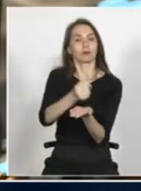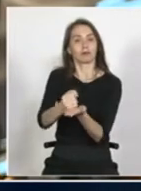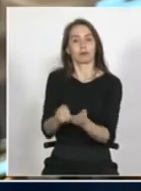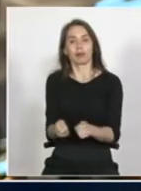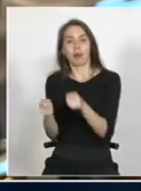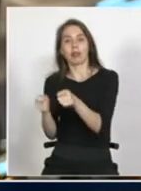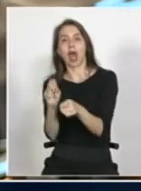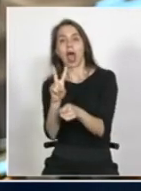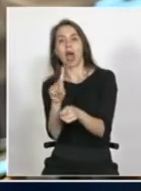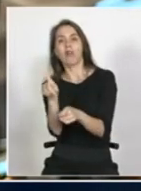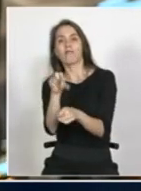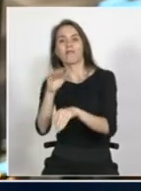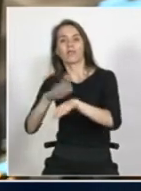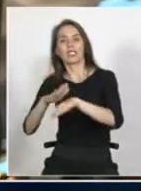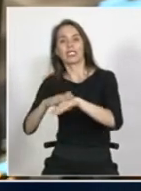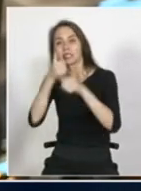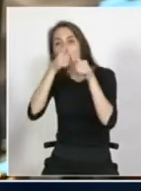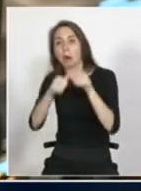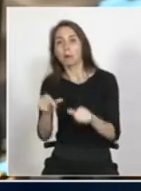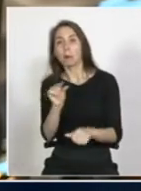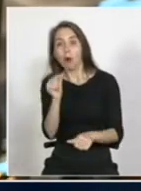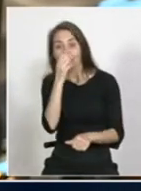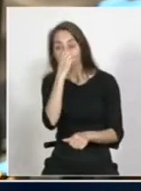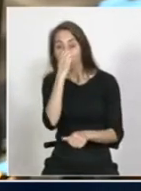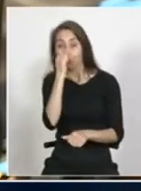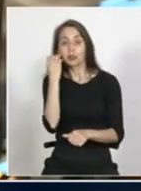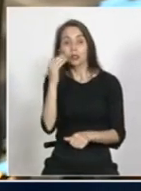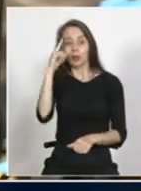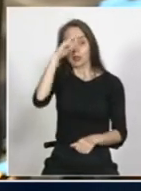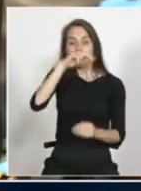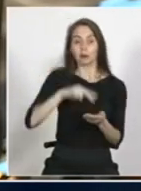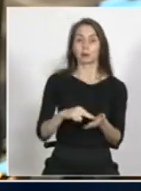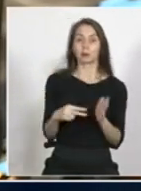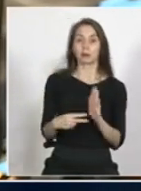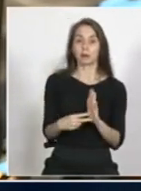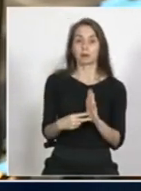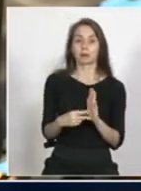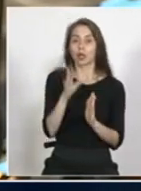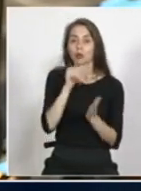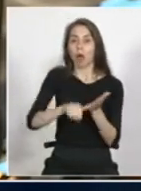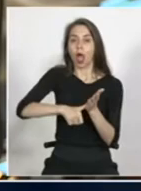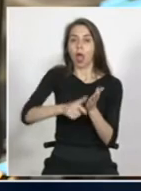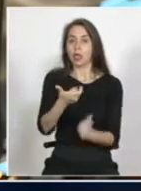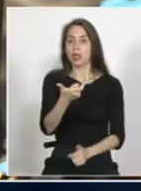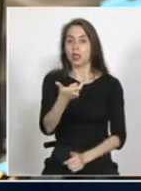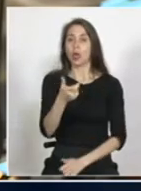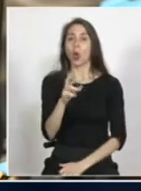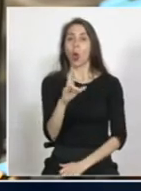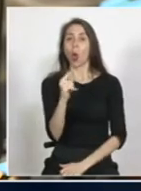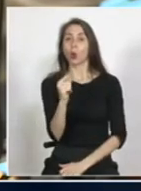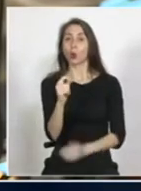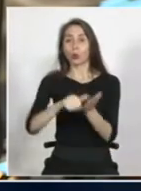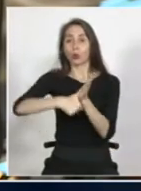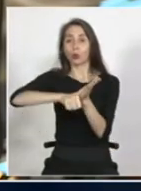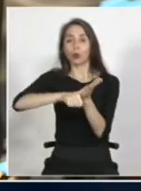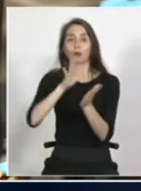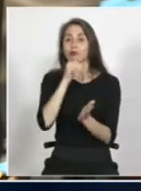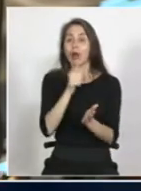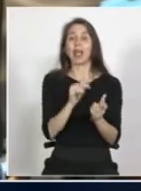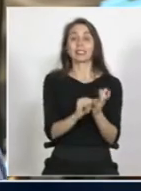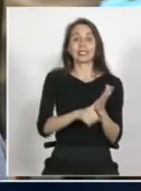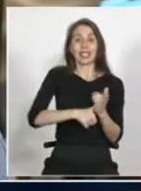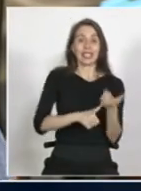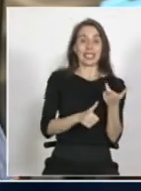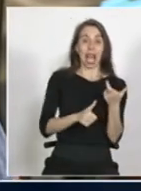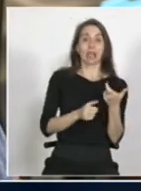súper importante, igual los niños siguen teniendo la dificultad de tener, por un lado, el root. Tener un root es súper importante para acceder a todos los otros